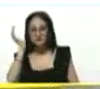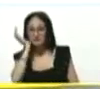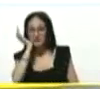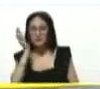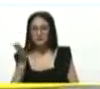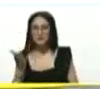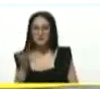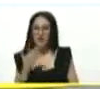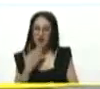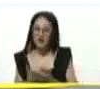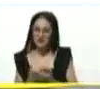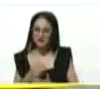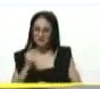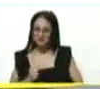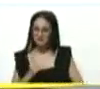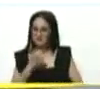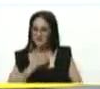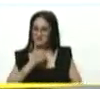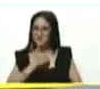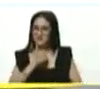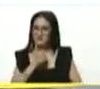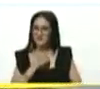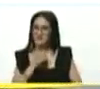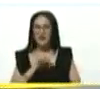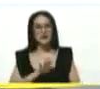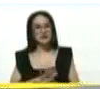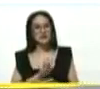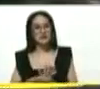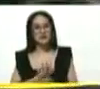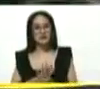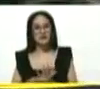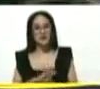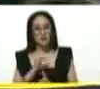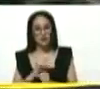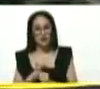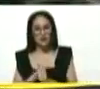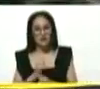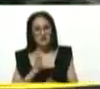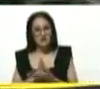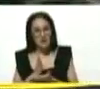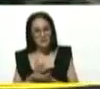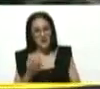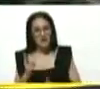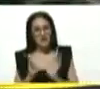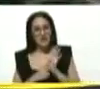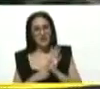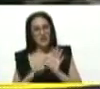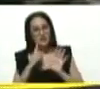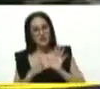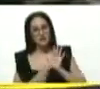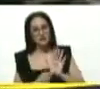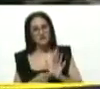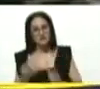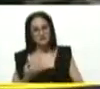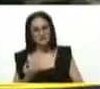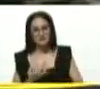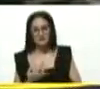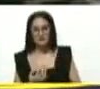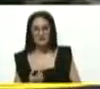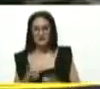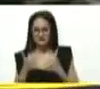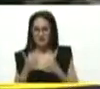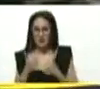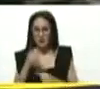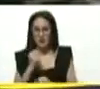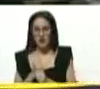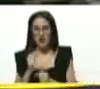Rivas. Por su aplomo, por su serenidad y por trabajar siempre con la verdad. Siempre con la verdad. Tenemos tremendo equipo,